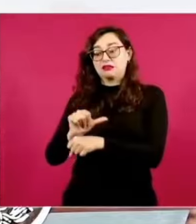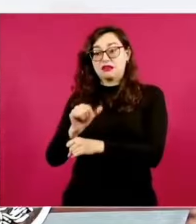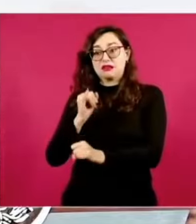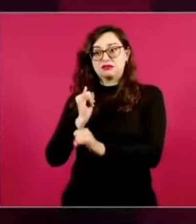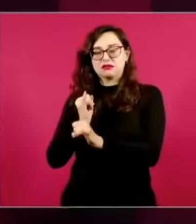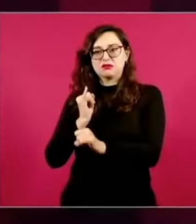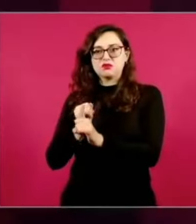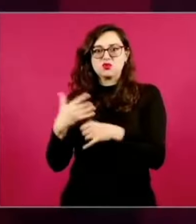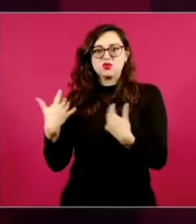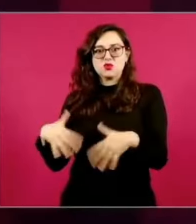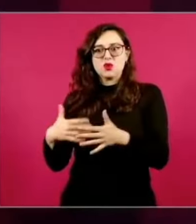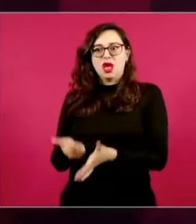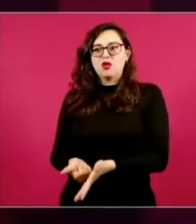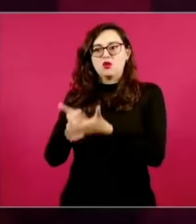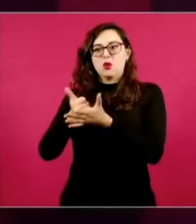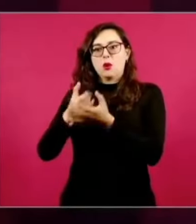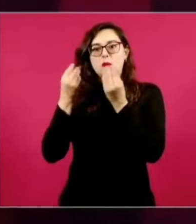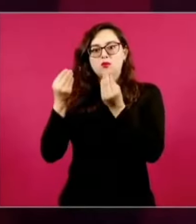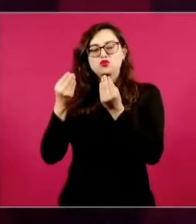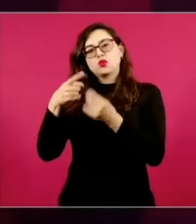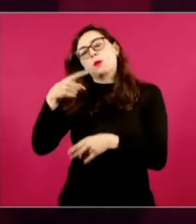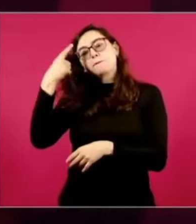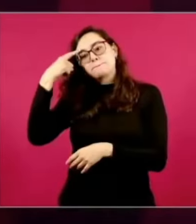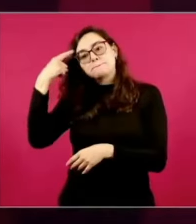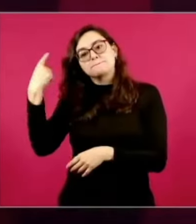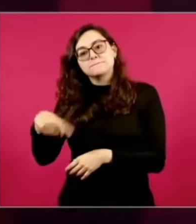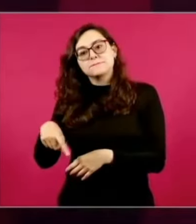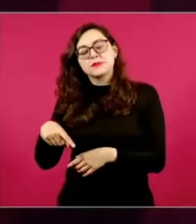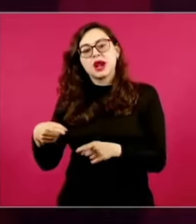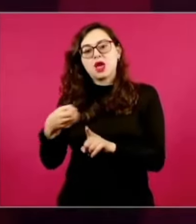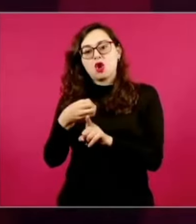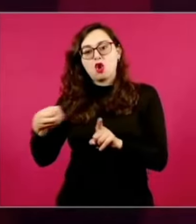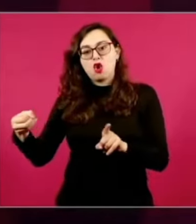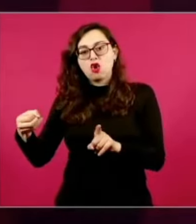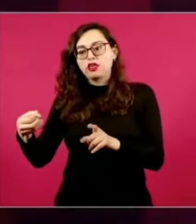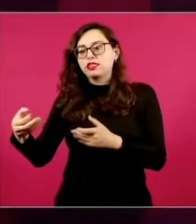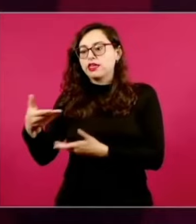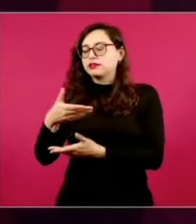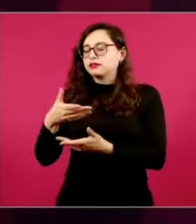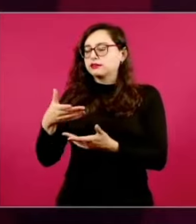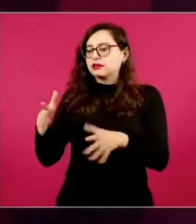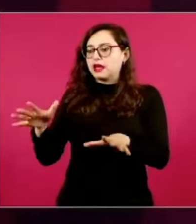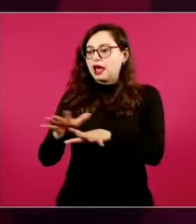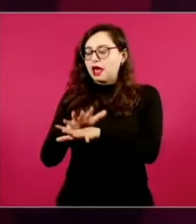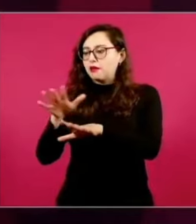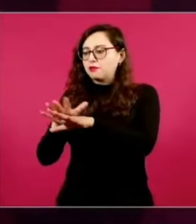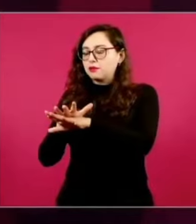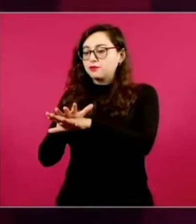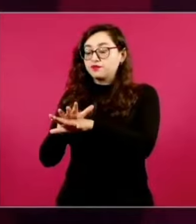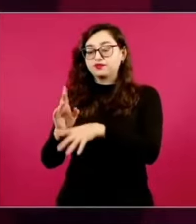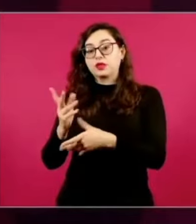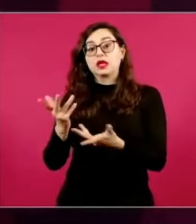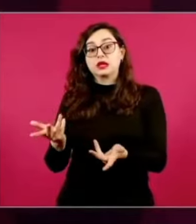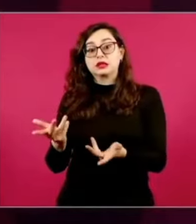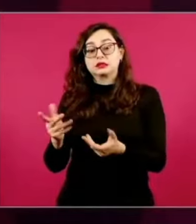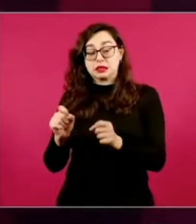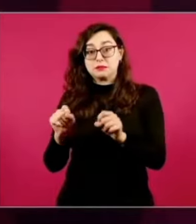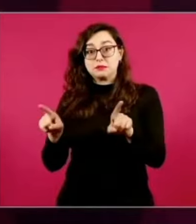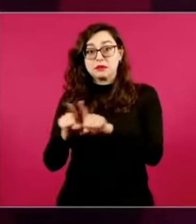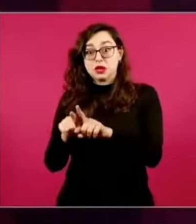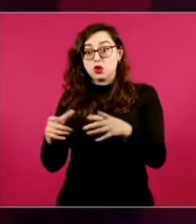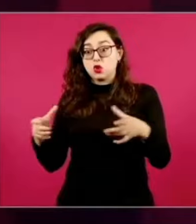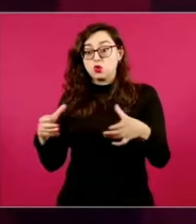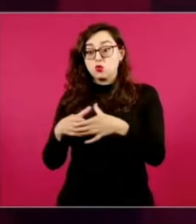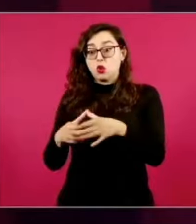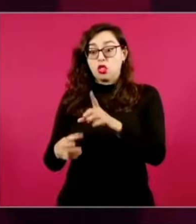el reordenamiento de la derecha, sino sobre todo para crear un